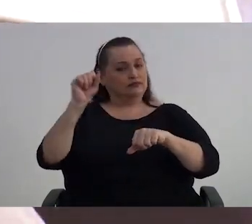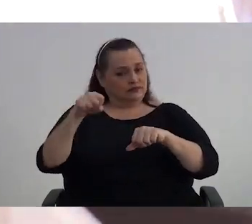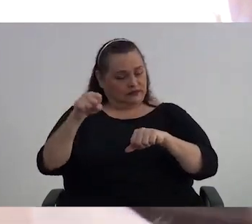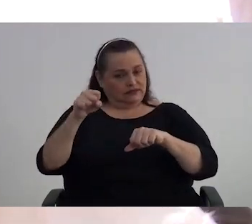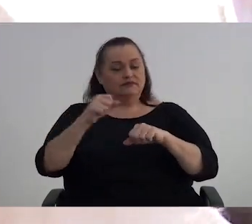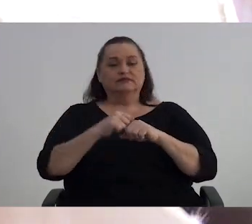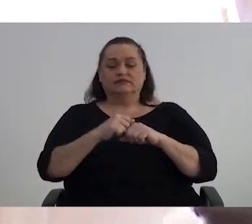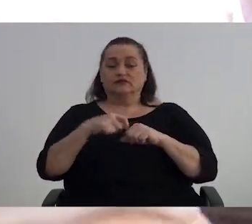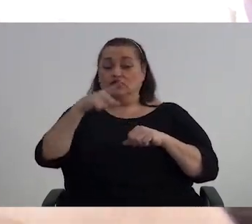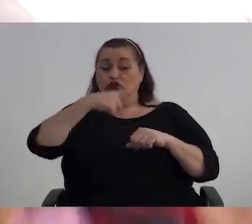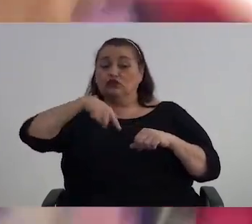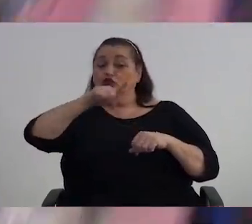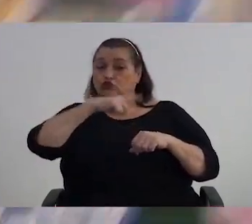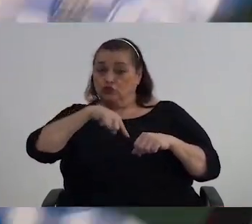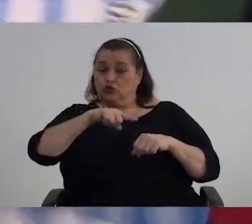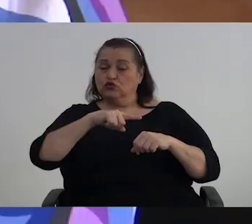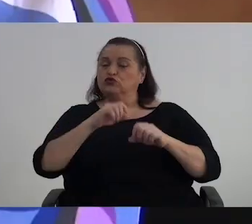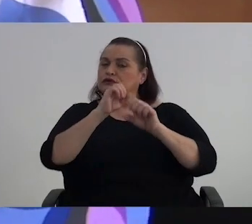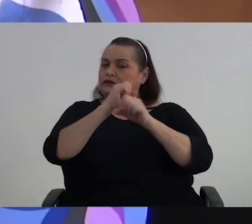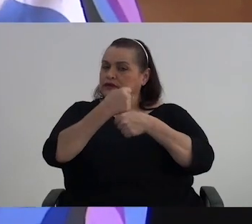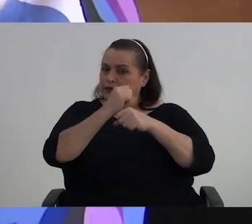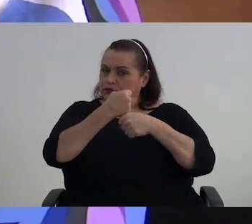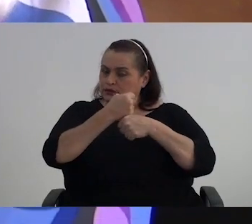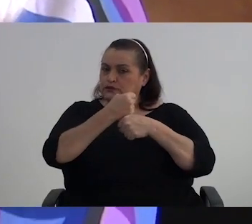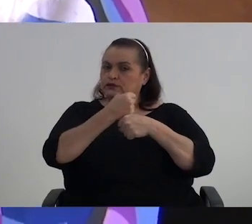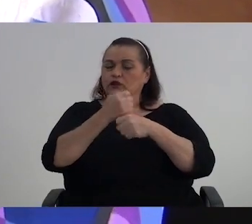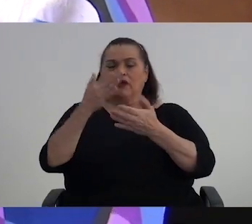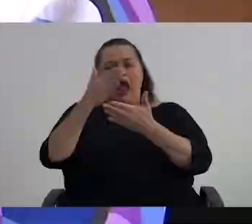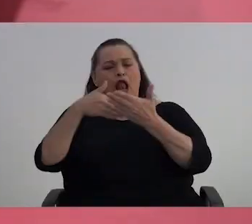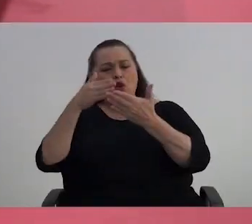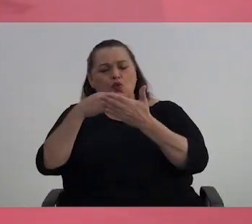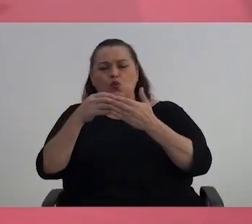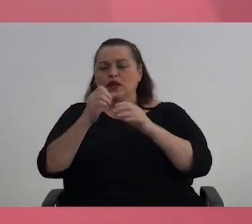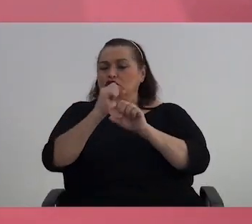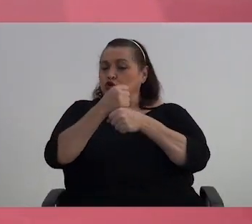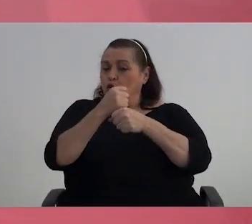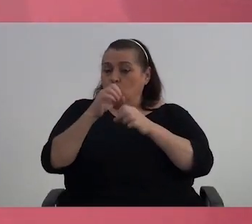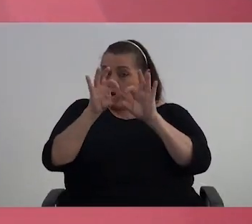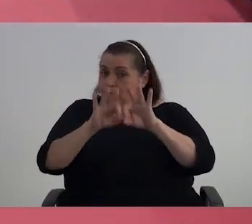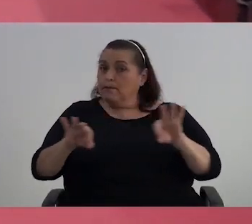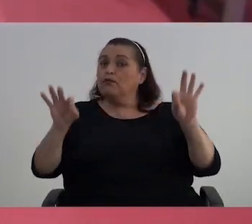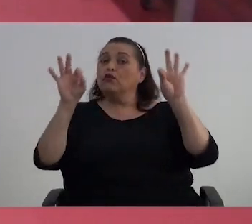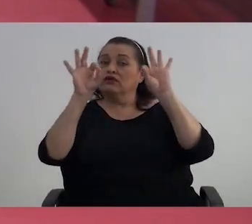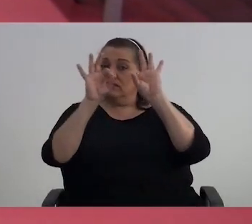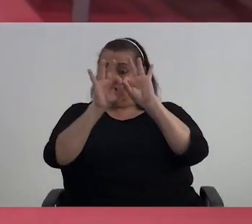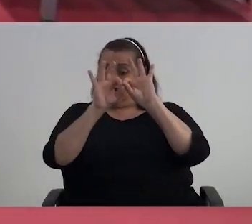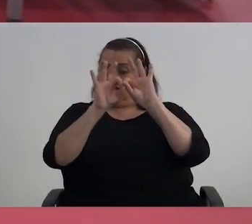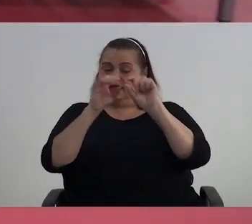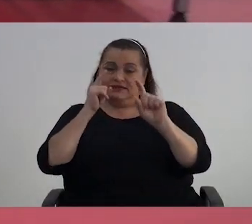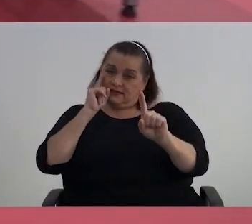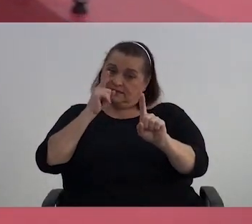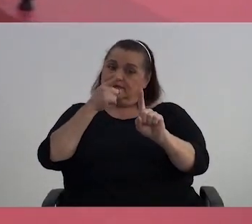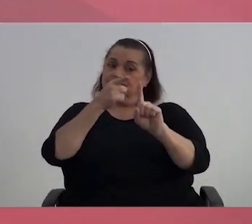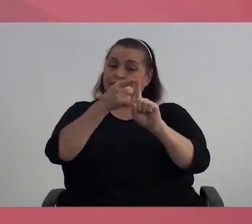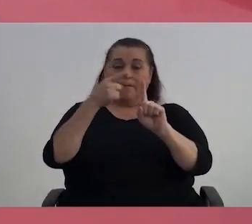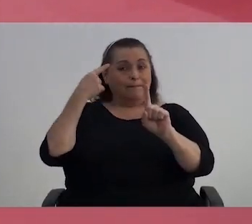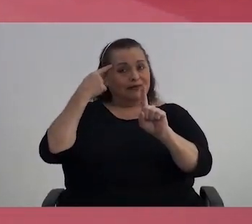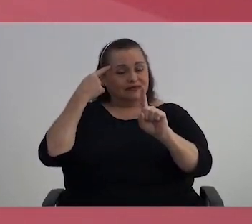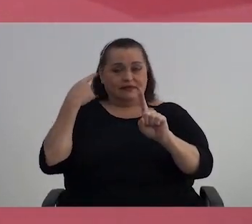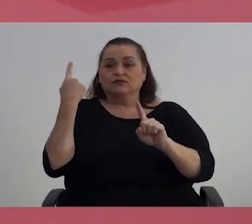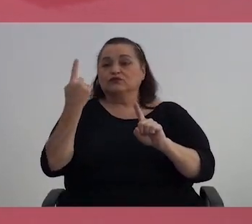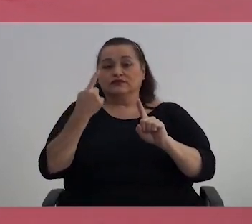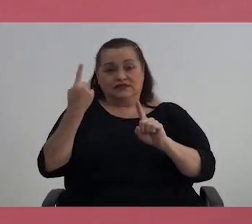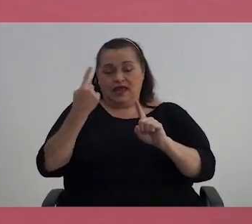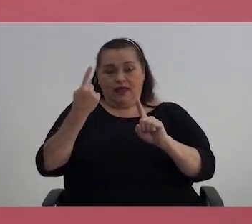Hemos hecho algunas obras importantes, sobre todo pensando siempre